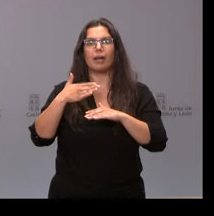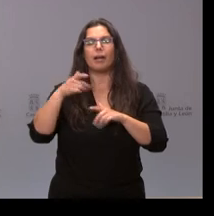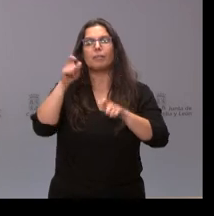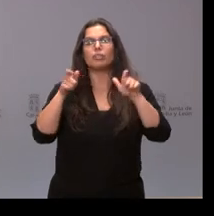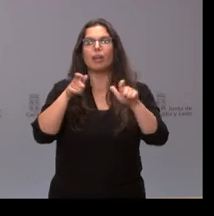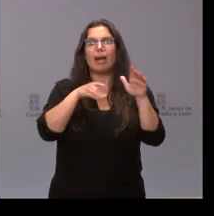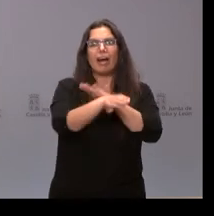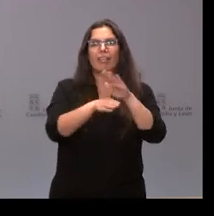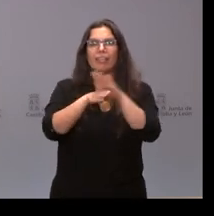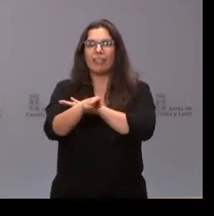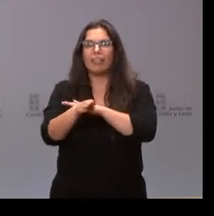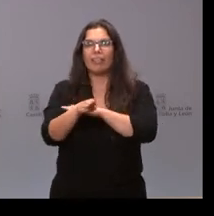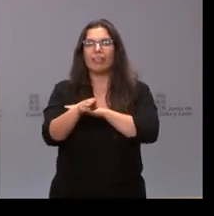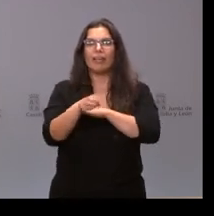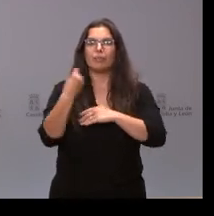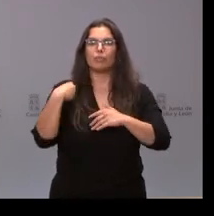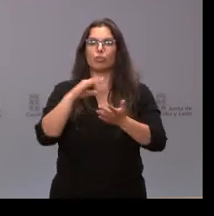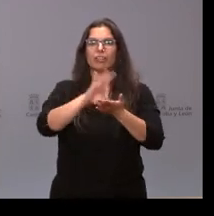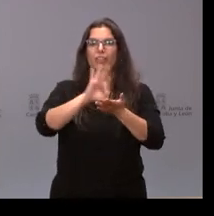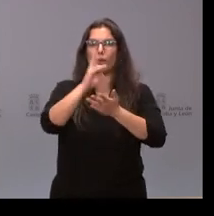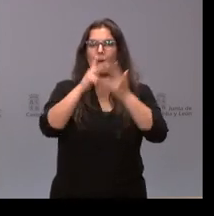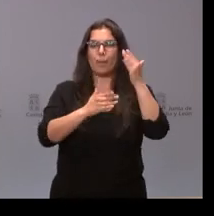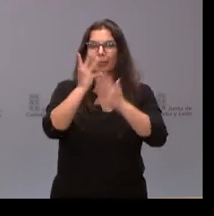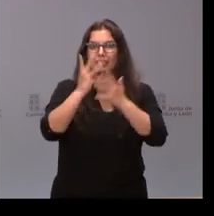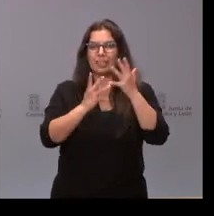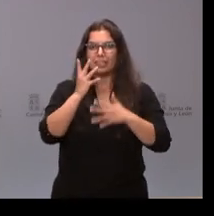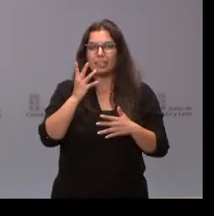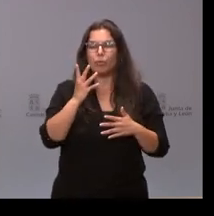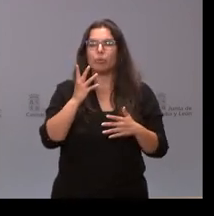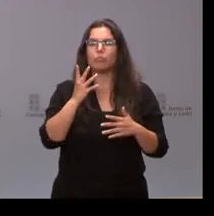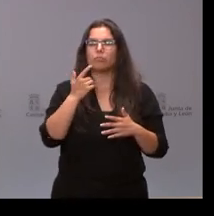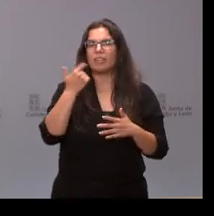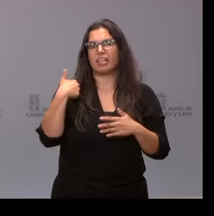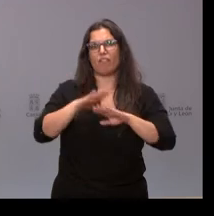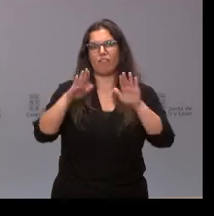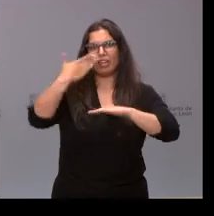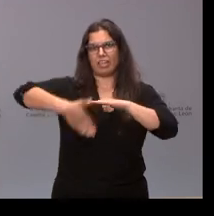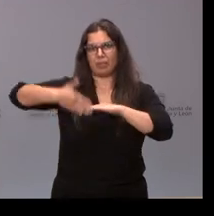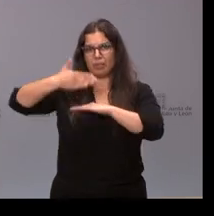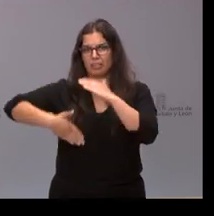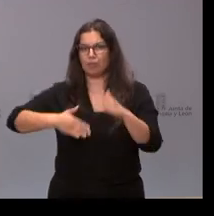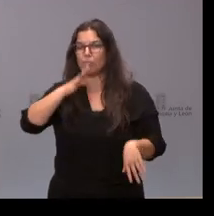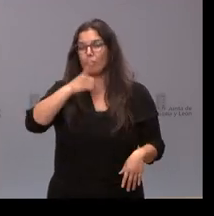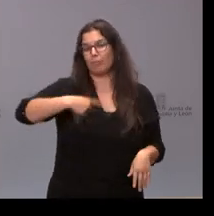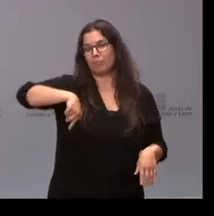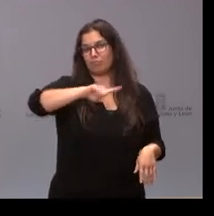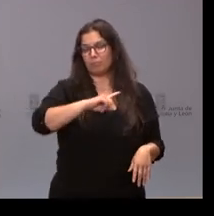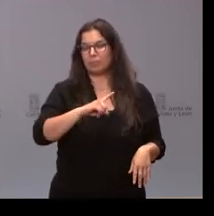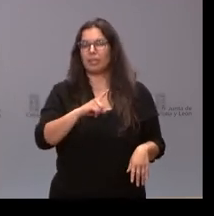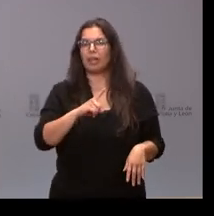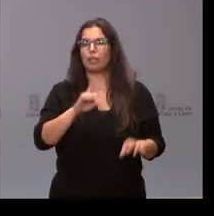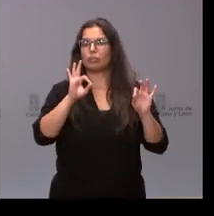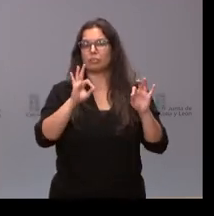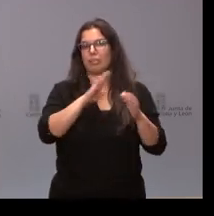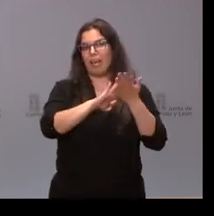administrativos de la comunidad autónoma. Porque sigue implantado en gran medida, y no solo en ganadería, como en este caso hablaba Saja,